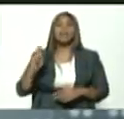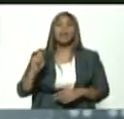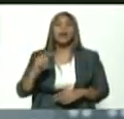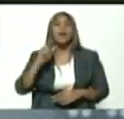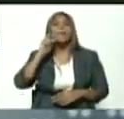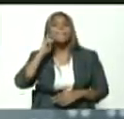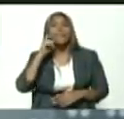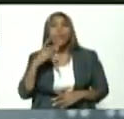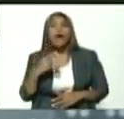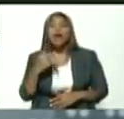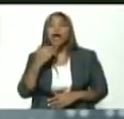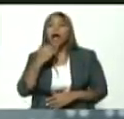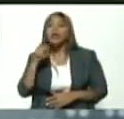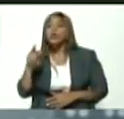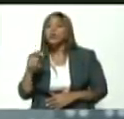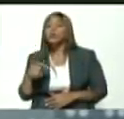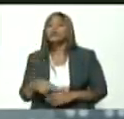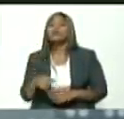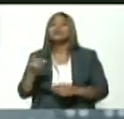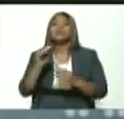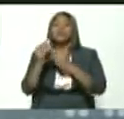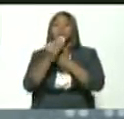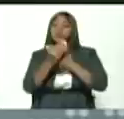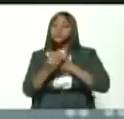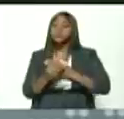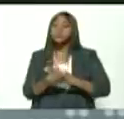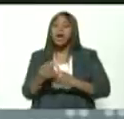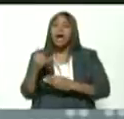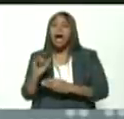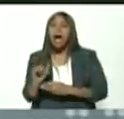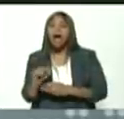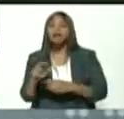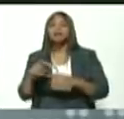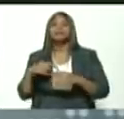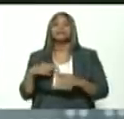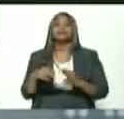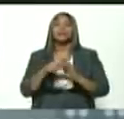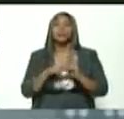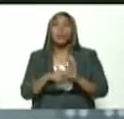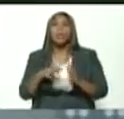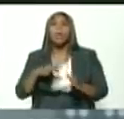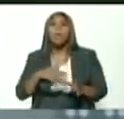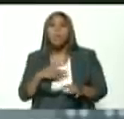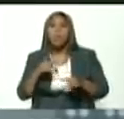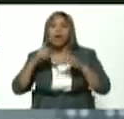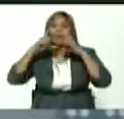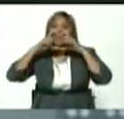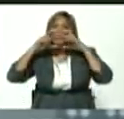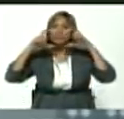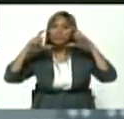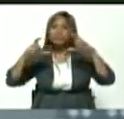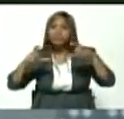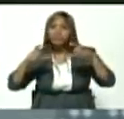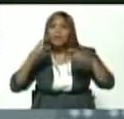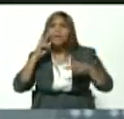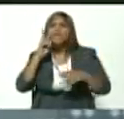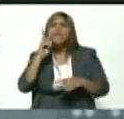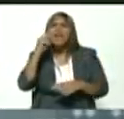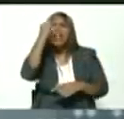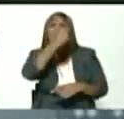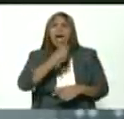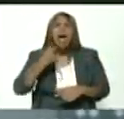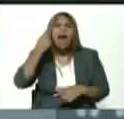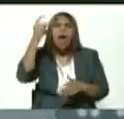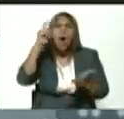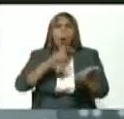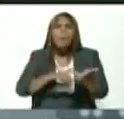si tienes condiciones de seguridad bioseguridad te puedes quitar el tapabocas para verte el rostro